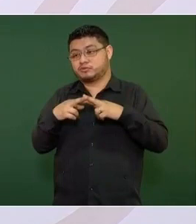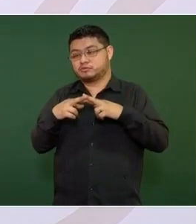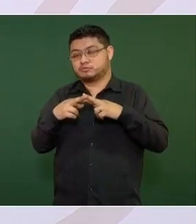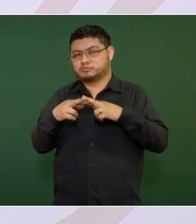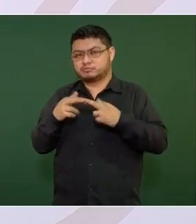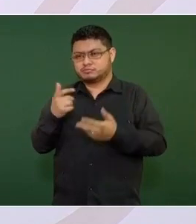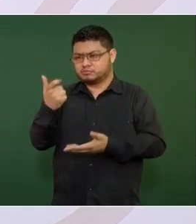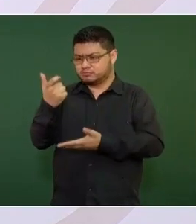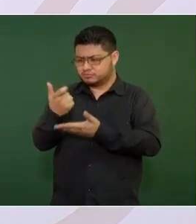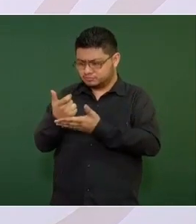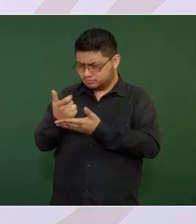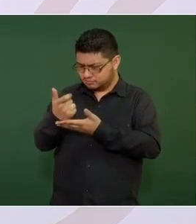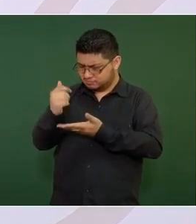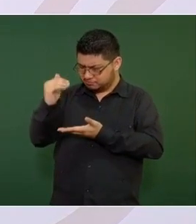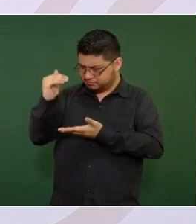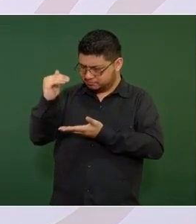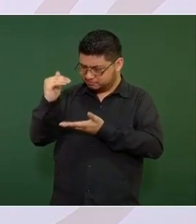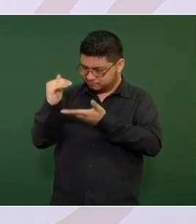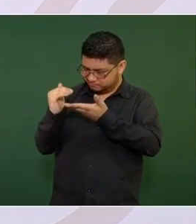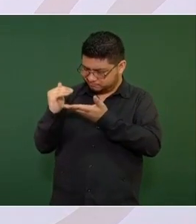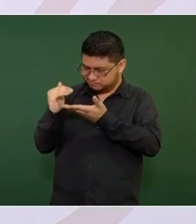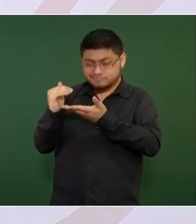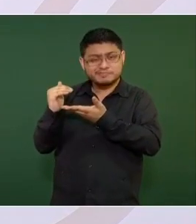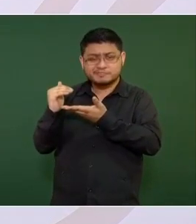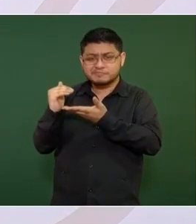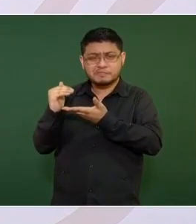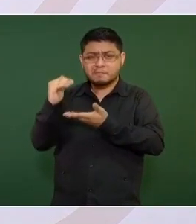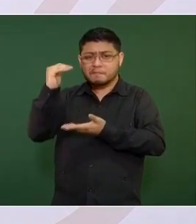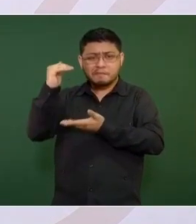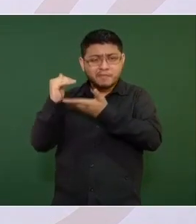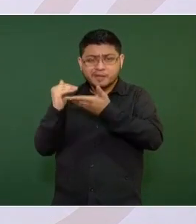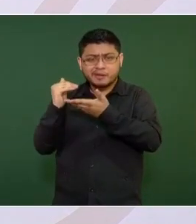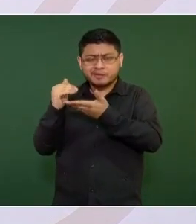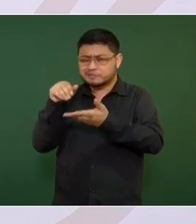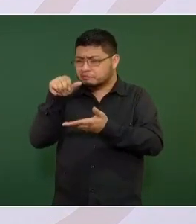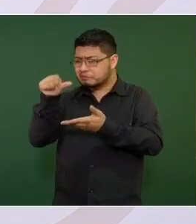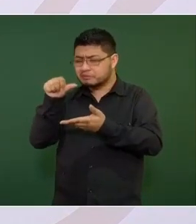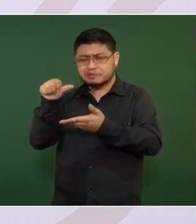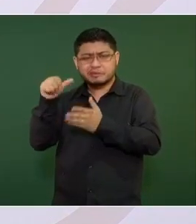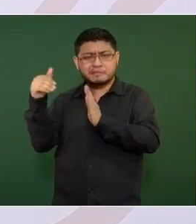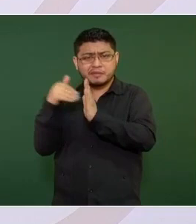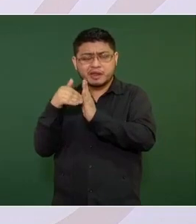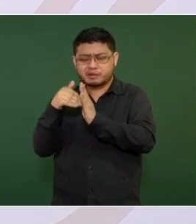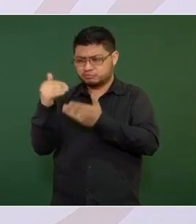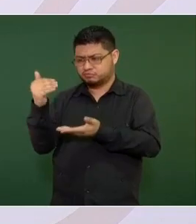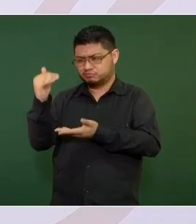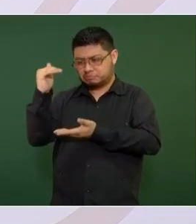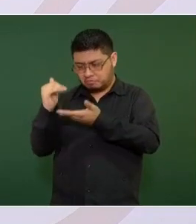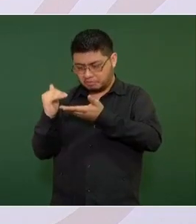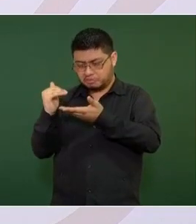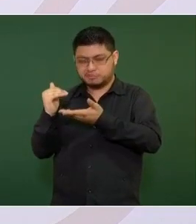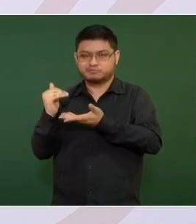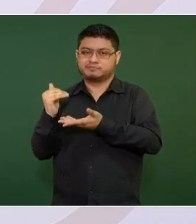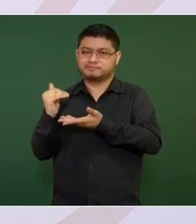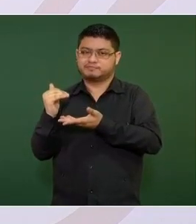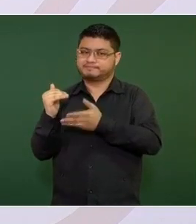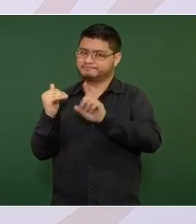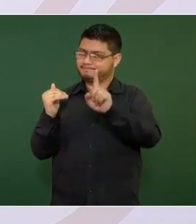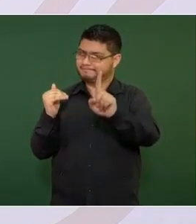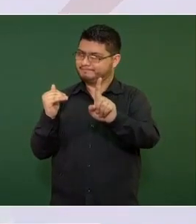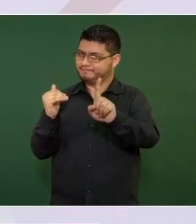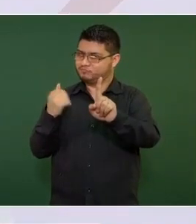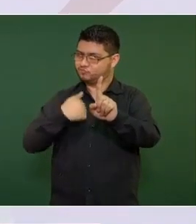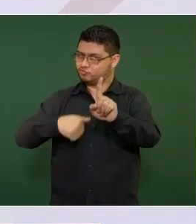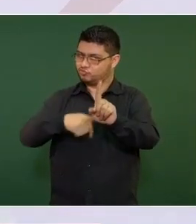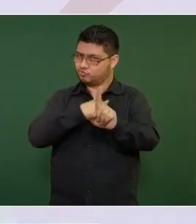de 16 mil pesos mensuales. Entonces, tomamos la decisión de que ningún